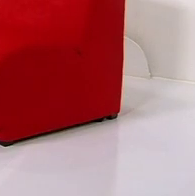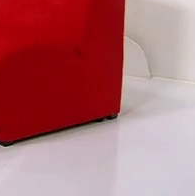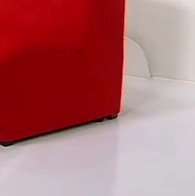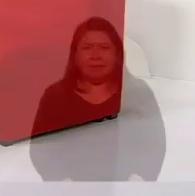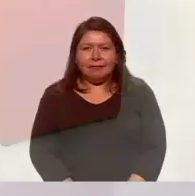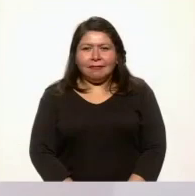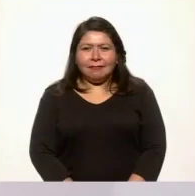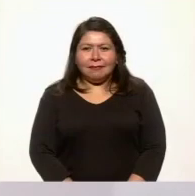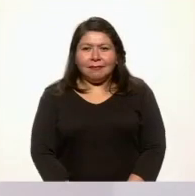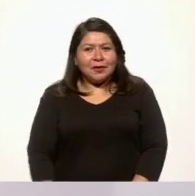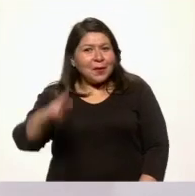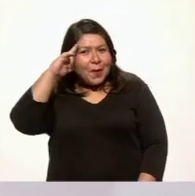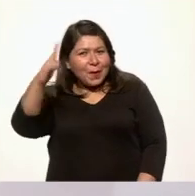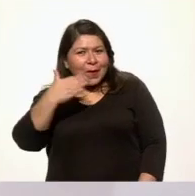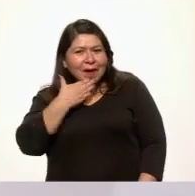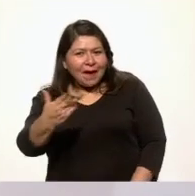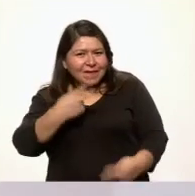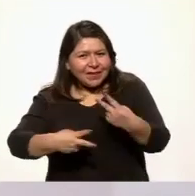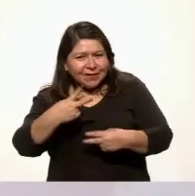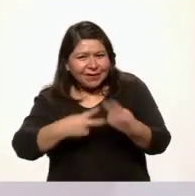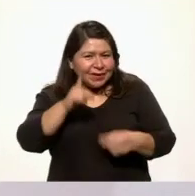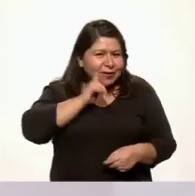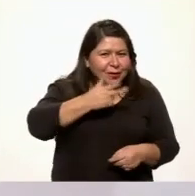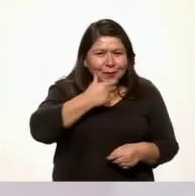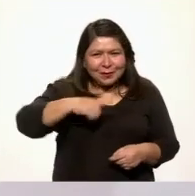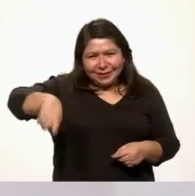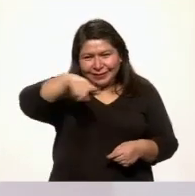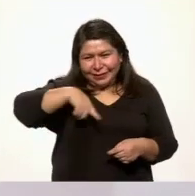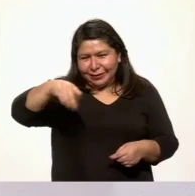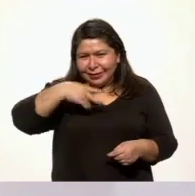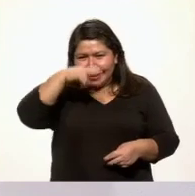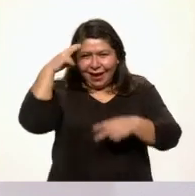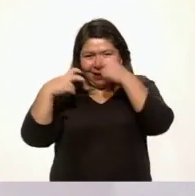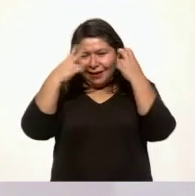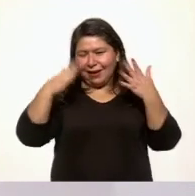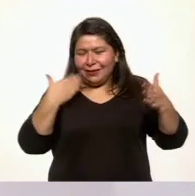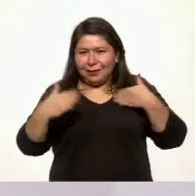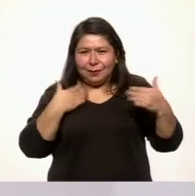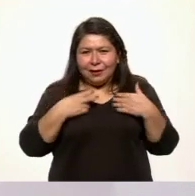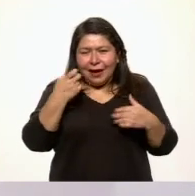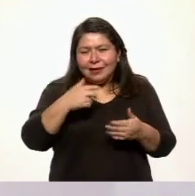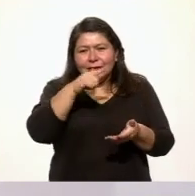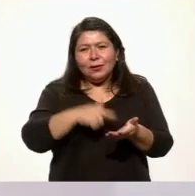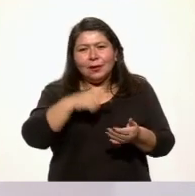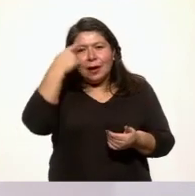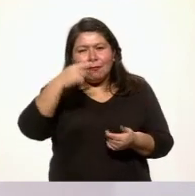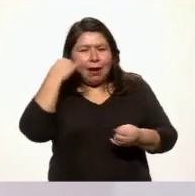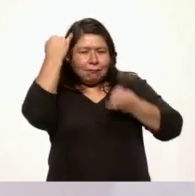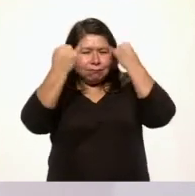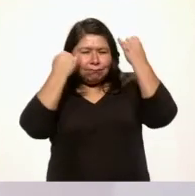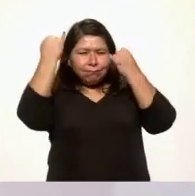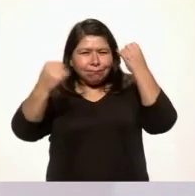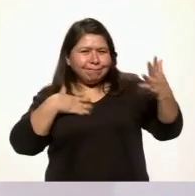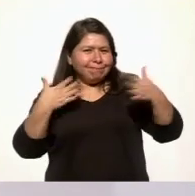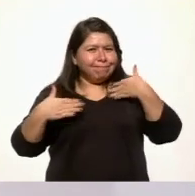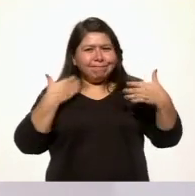¡Hola! Bienvenida y bienvenido a Verano Divertido, nuestro espacio para imaginar y divertirnos en el mundo de la